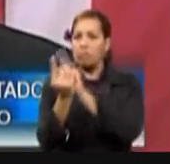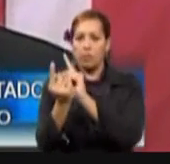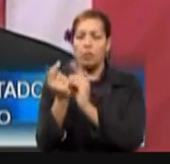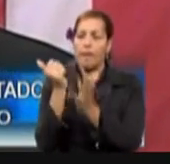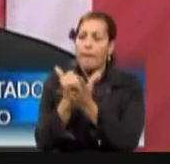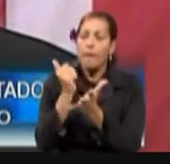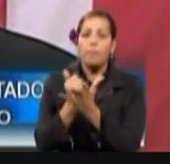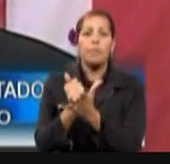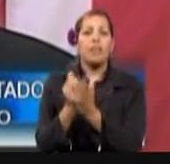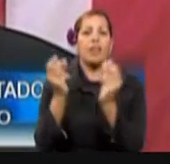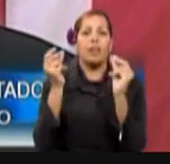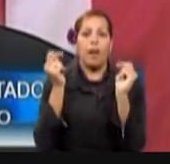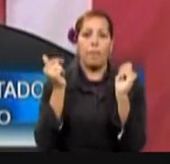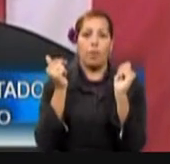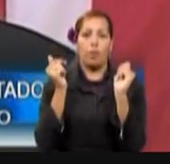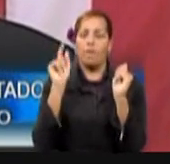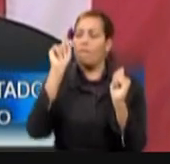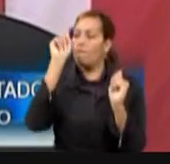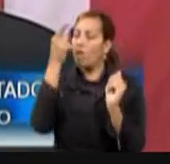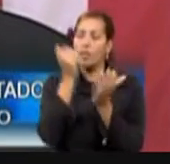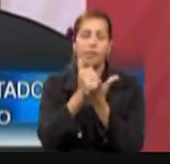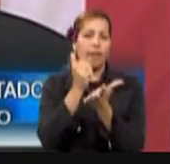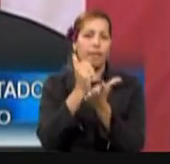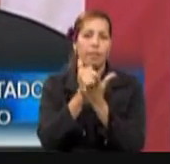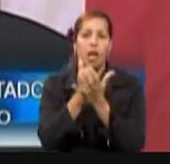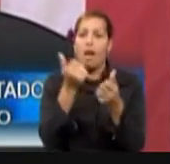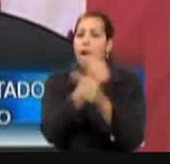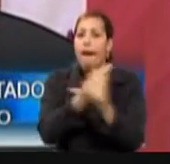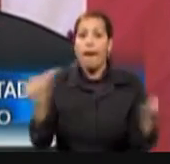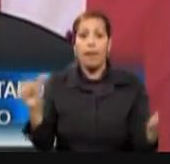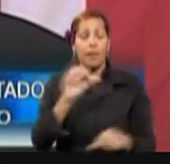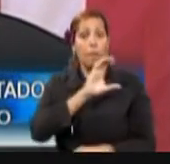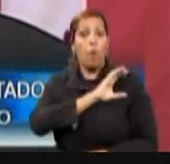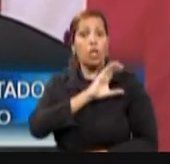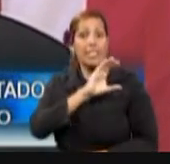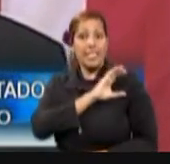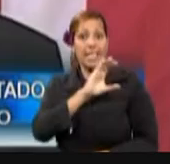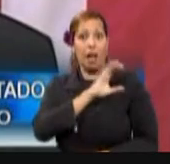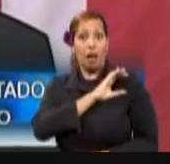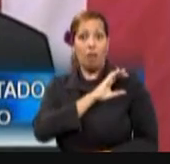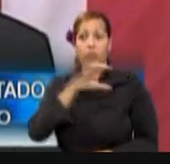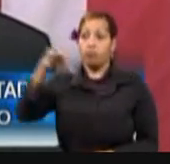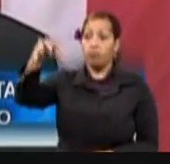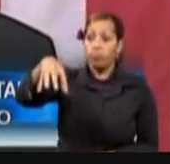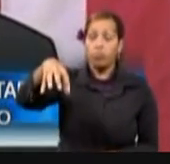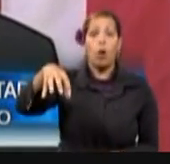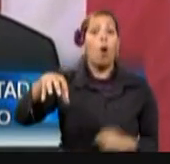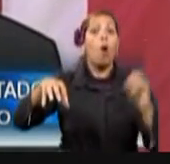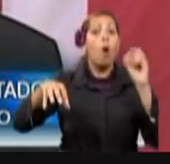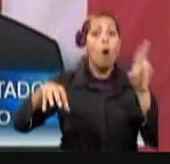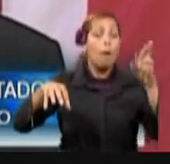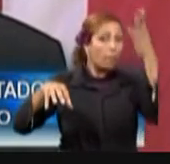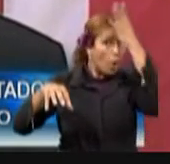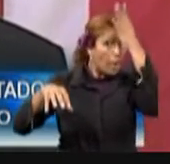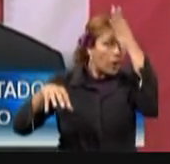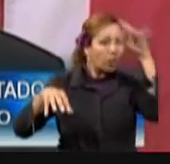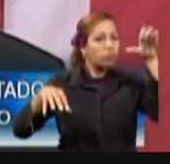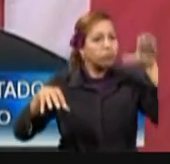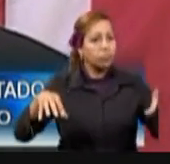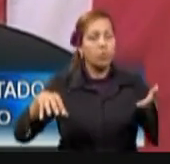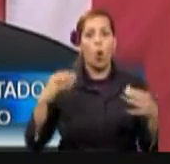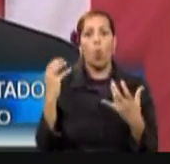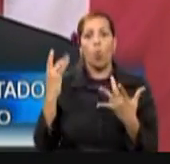ayuda inmediata de primer auxilio en todos los cuarteles de la policía o parques de bomba en lo que se obtiene la asistencia médica